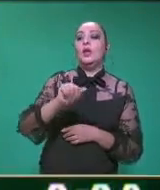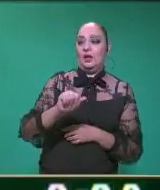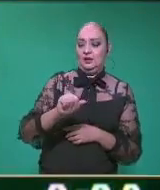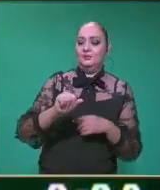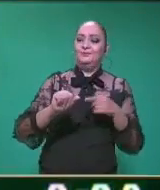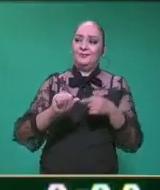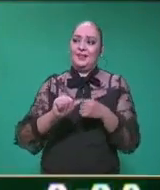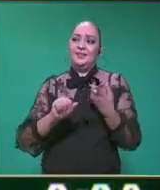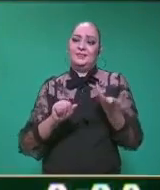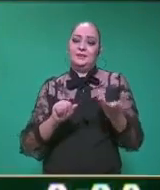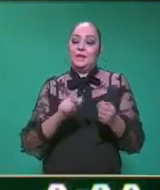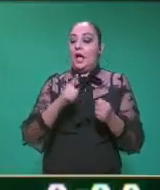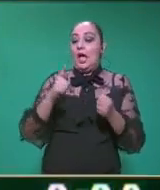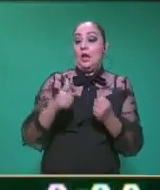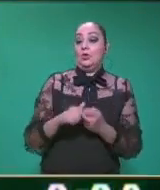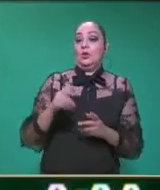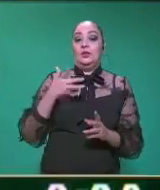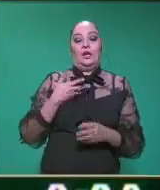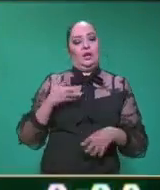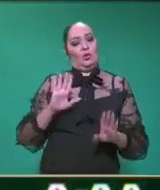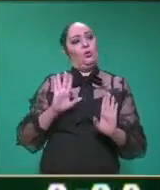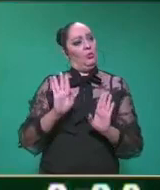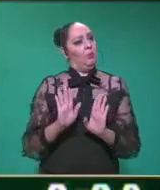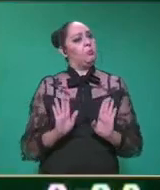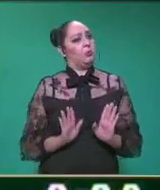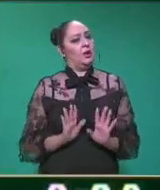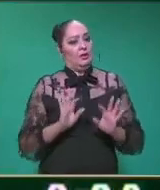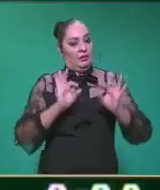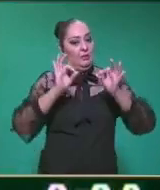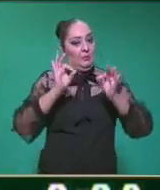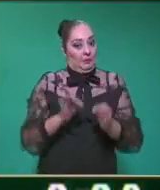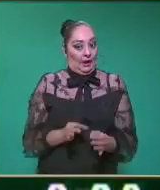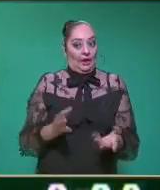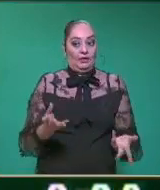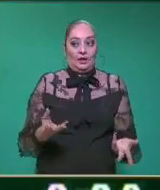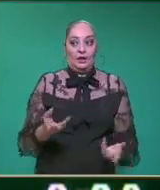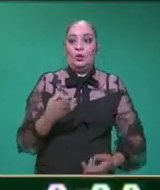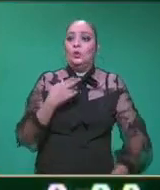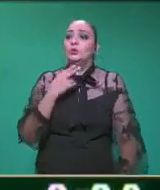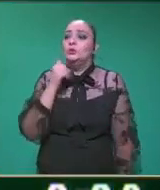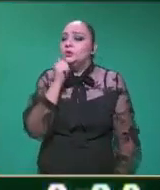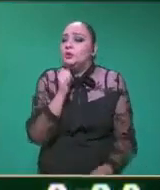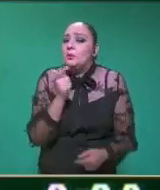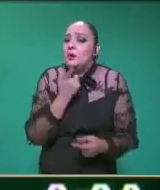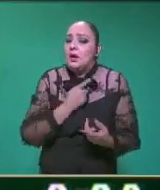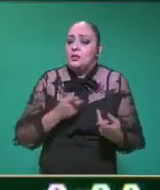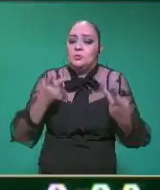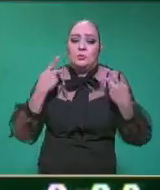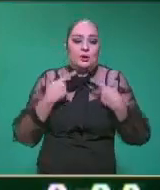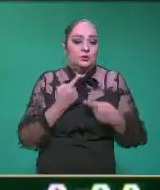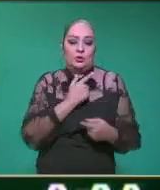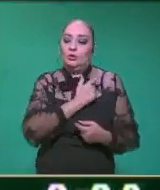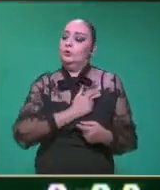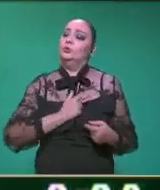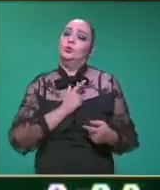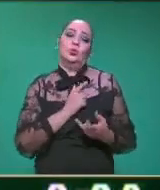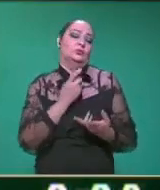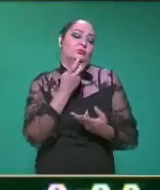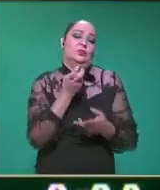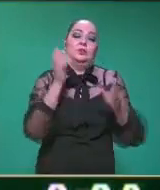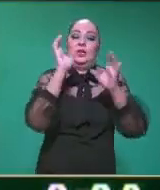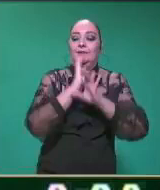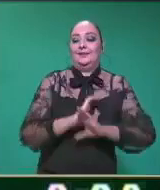secuencia que crea algo muy estético. Esa es la parte que usualmente a las personas nos gusta de las